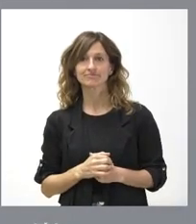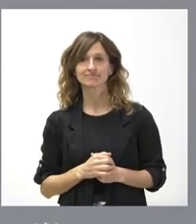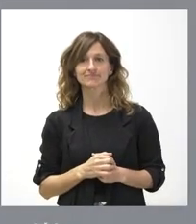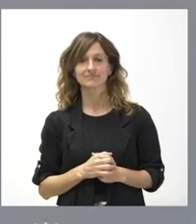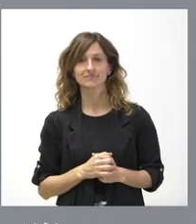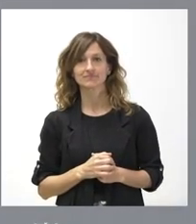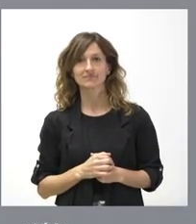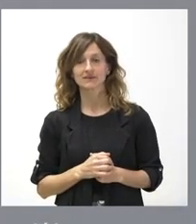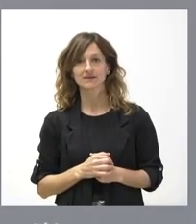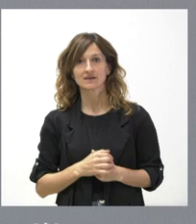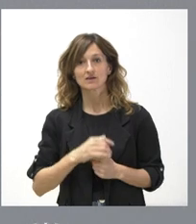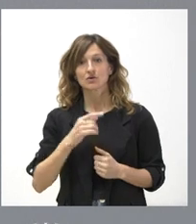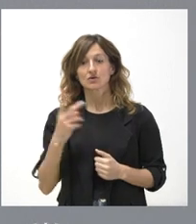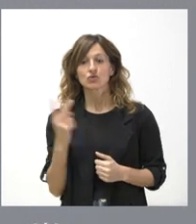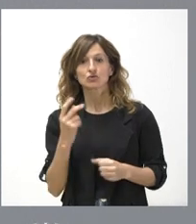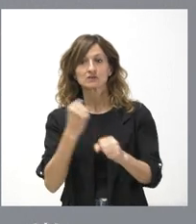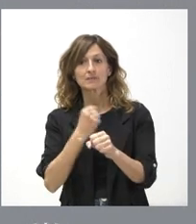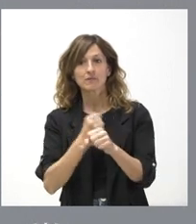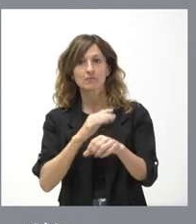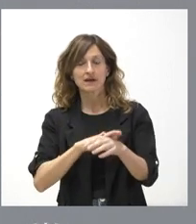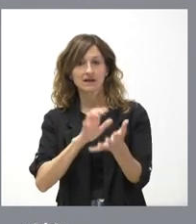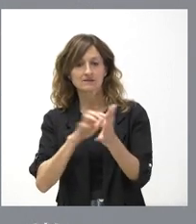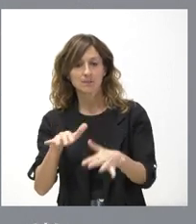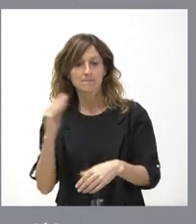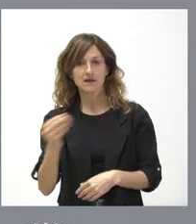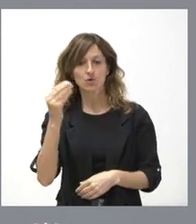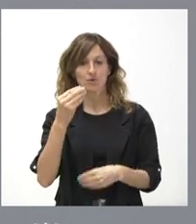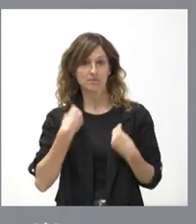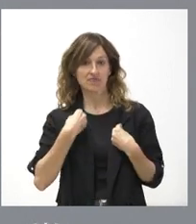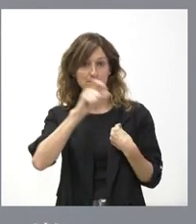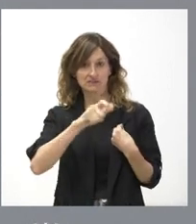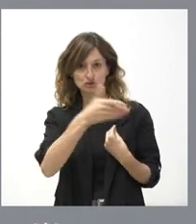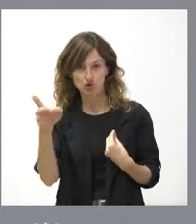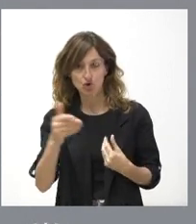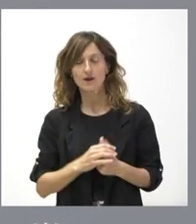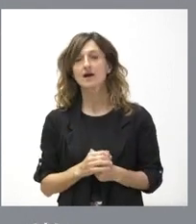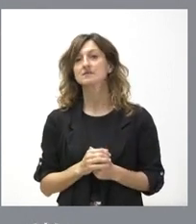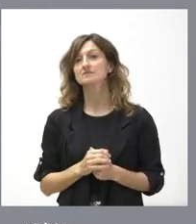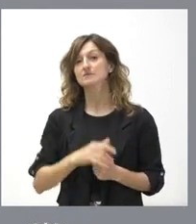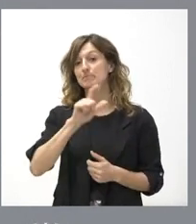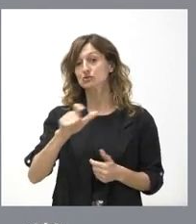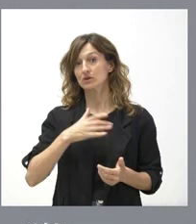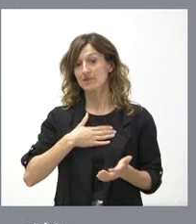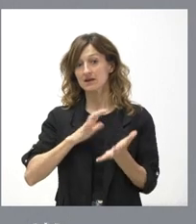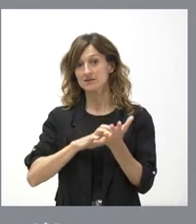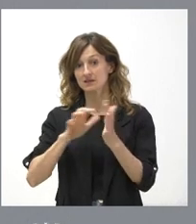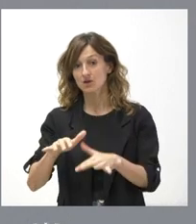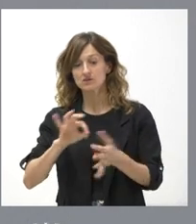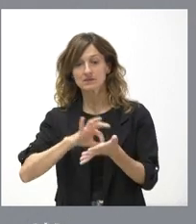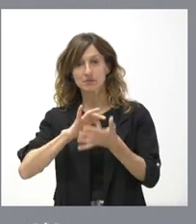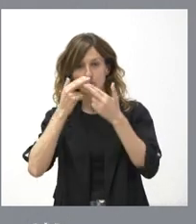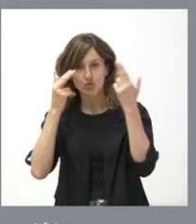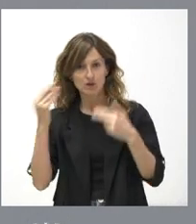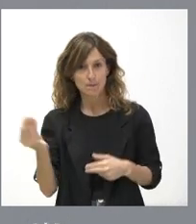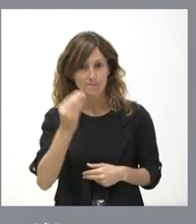Pues nosotros trabajamos para Castilla y León, trabajamos para mejorar la vida de la gente, para que la gente de nuestra comunidad tenga mejores servicios públicos,